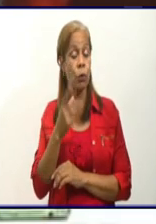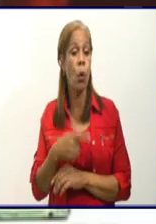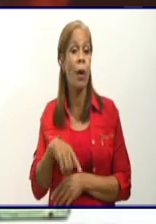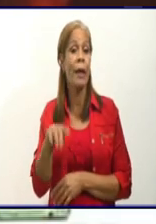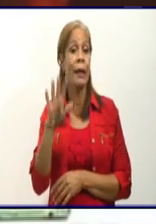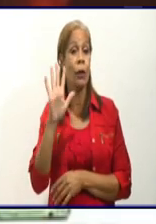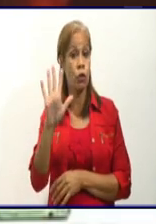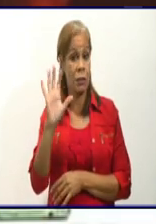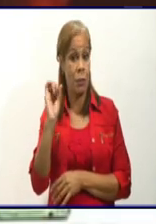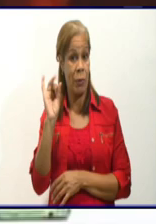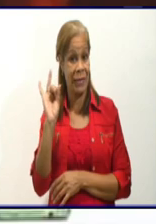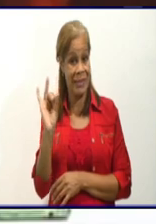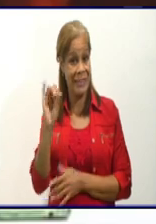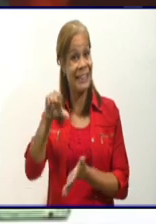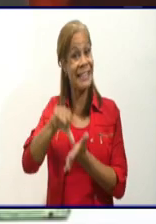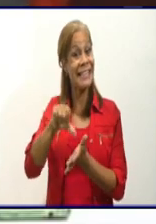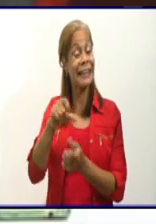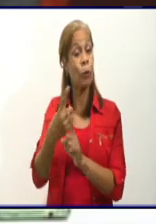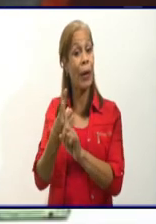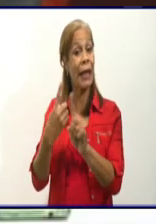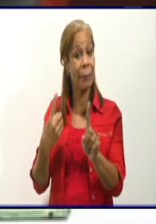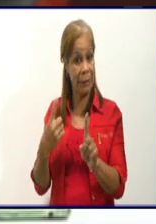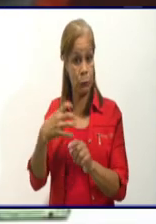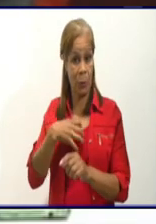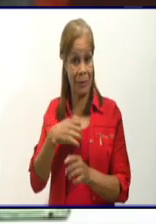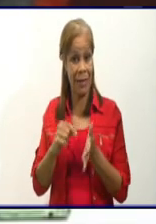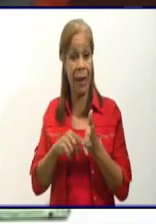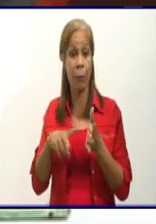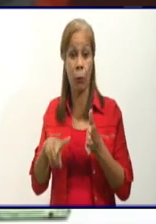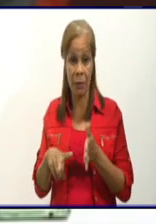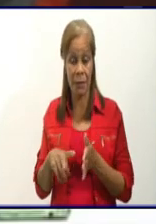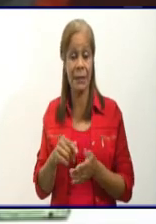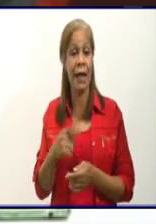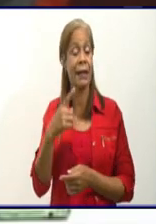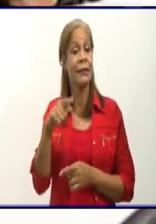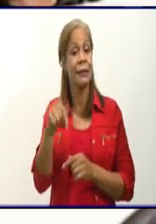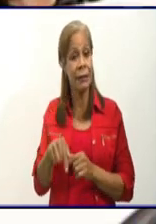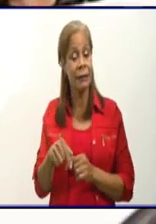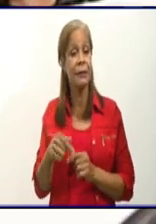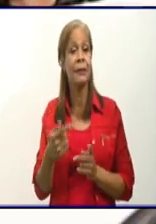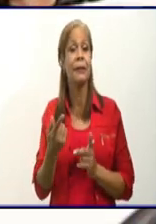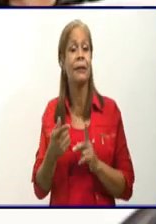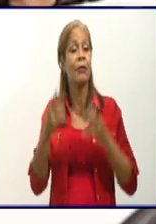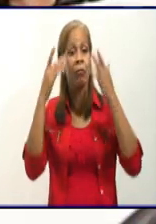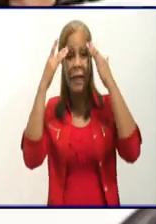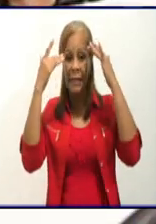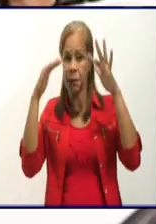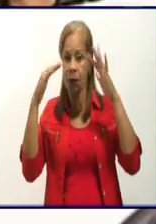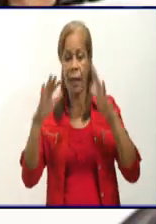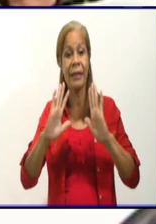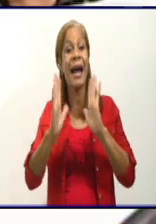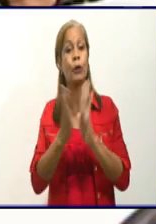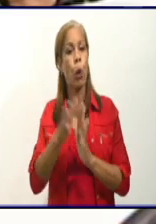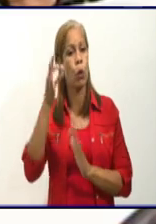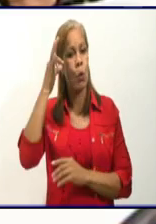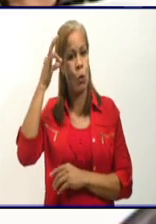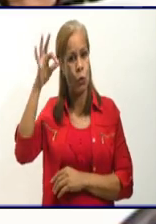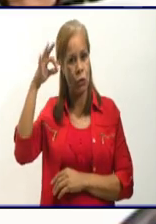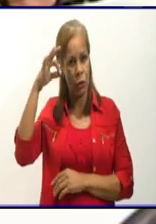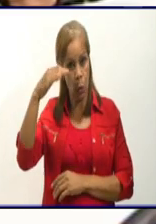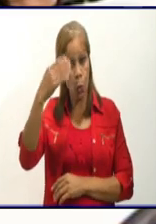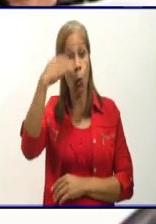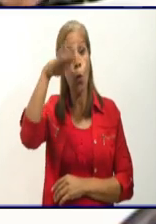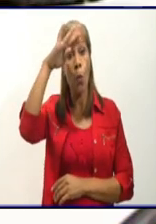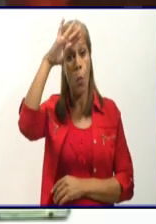distribuidos en toda nuestra provincia, que hoy enfrenta la COVID-19, y también vamos a reiterar la felicitación a los psicólogos cubanos